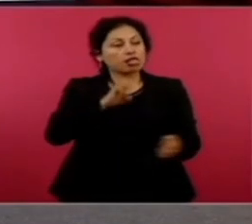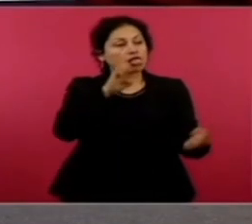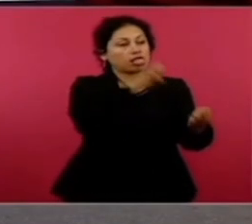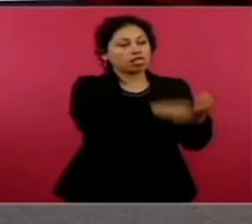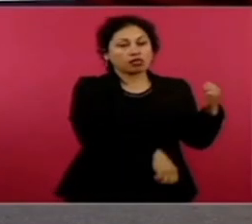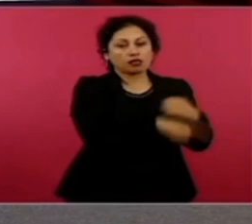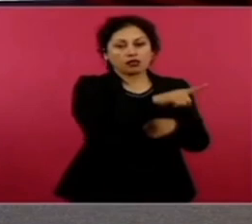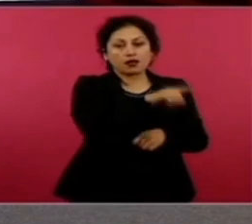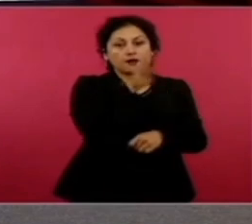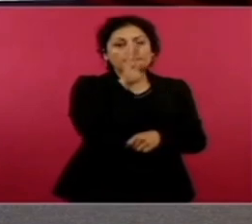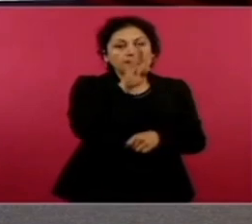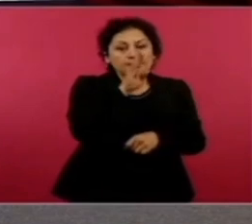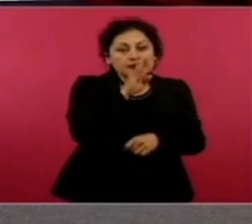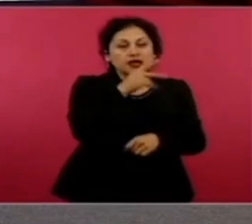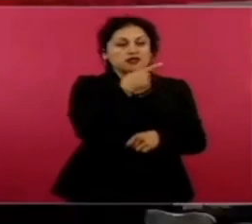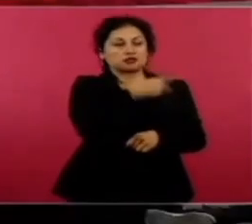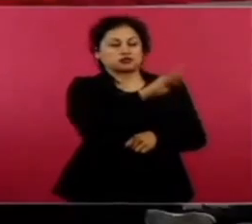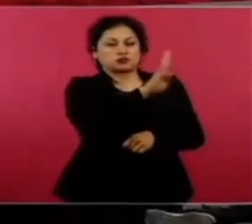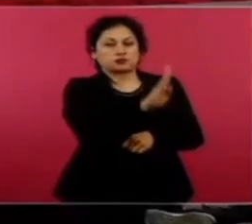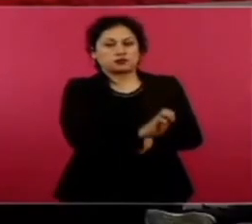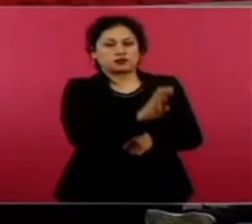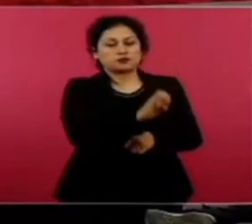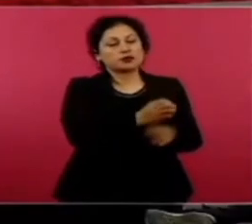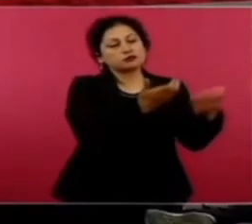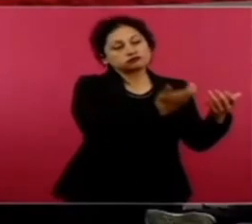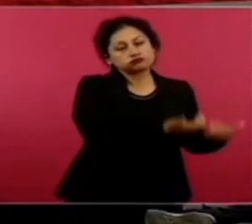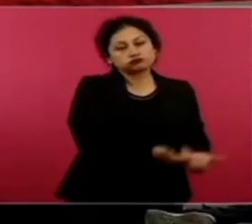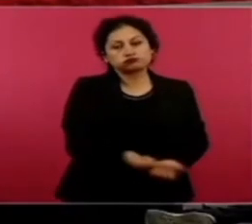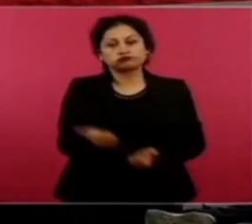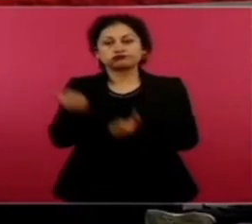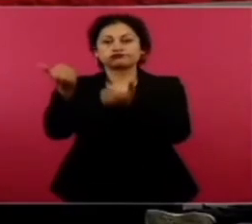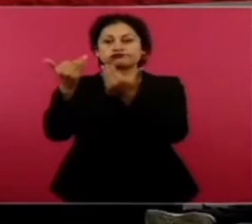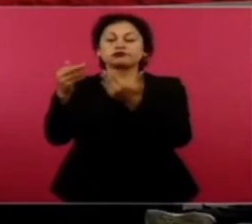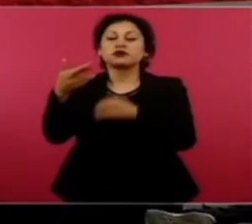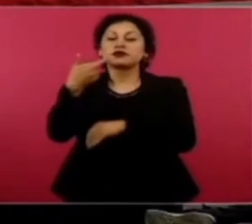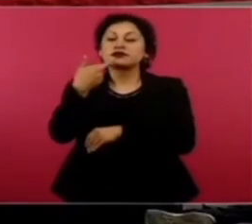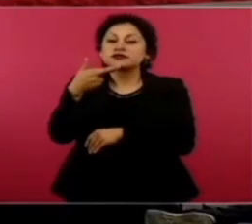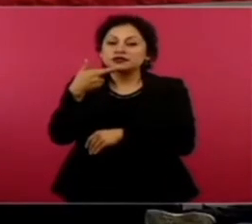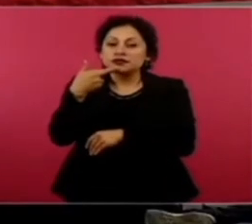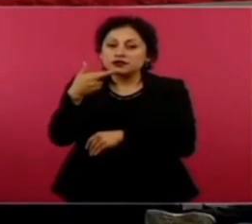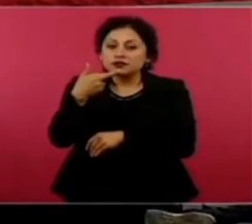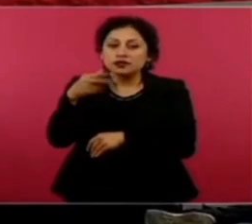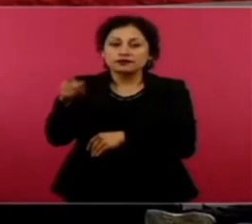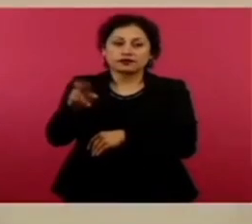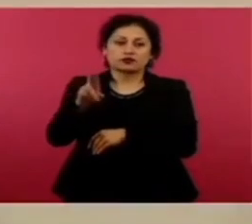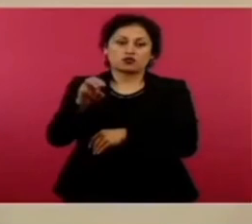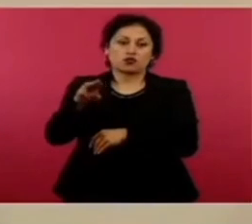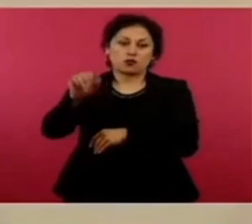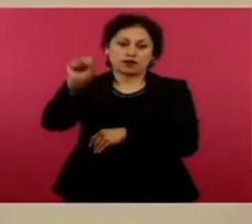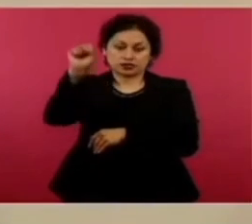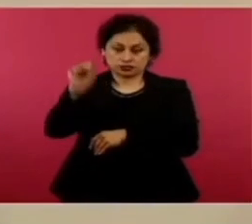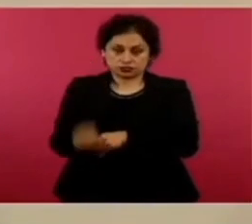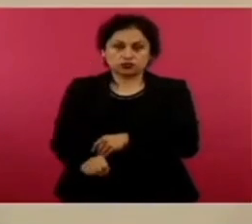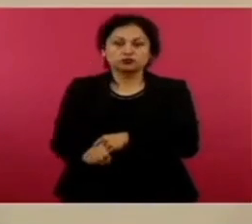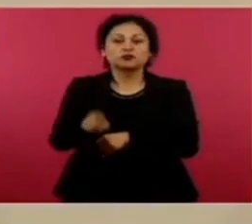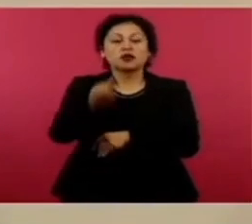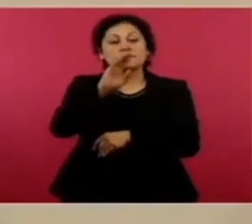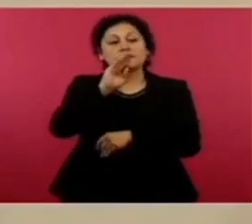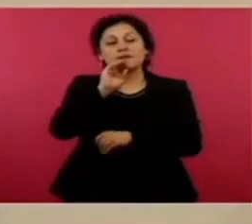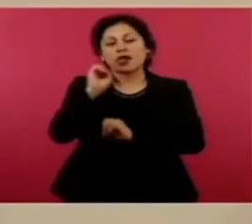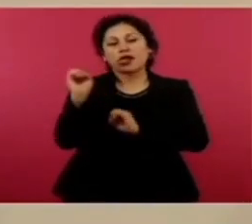personas detenidas por el resto de secuestro, una banda desarticulada y 17 víctimas rescatadas. Adelante.